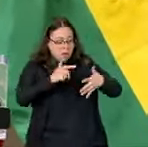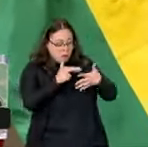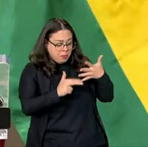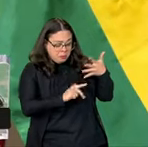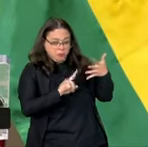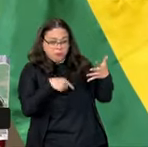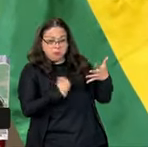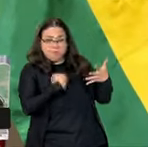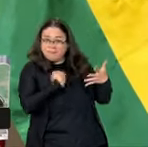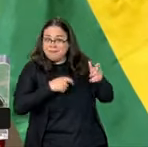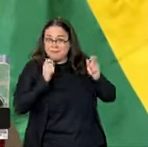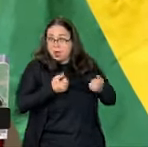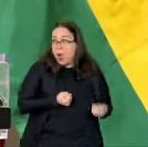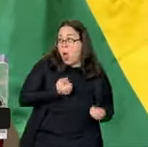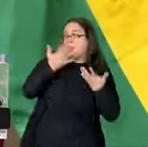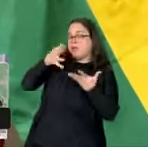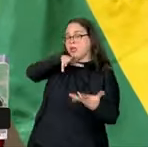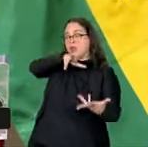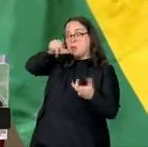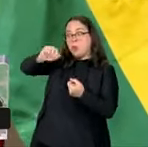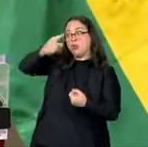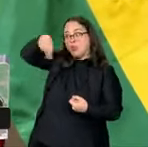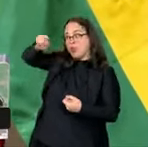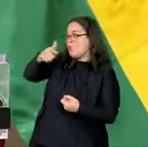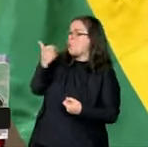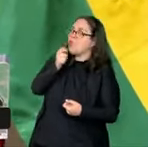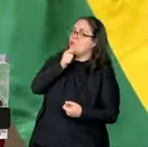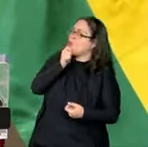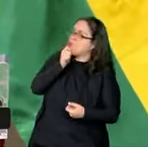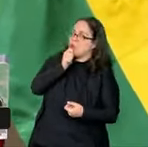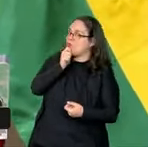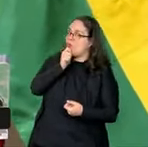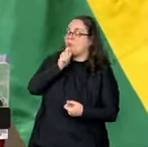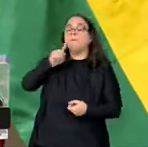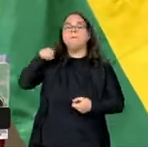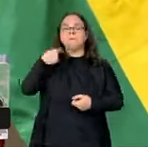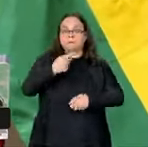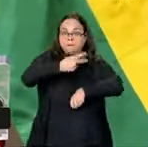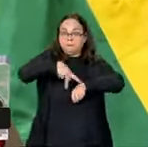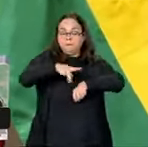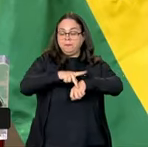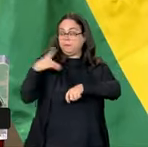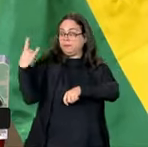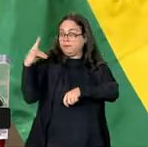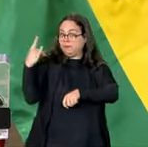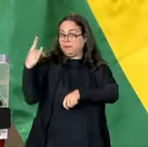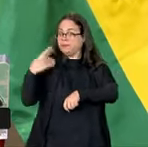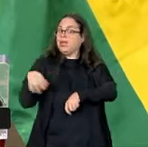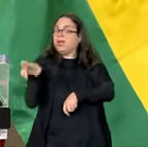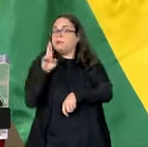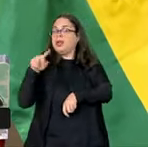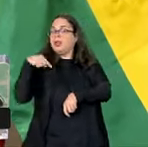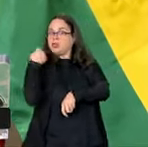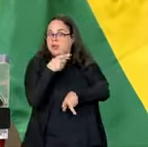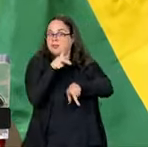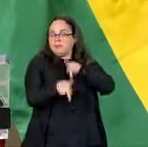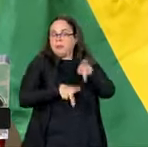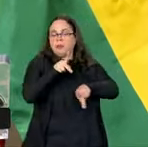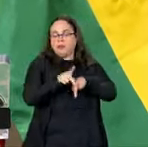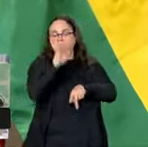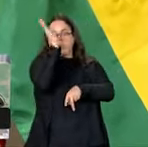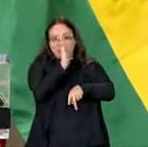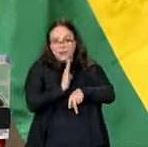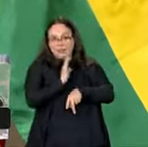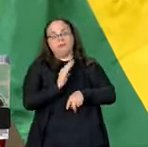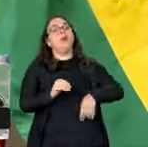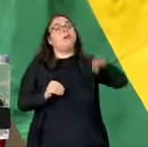que ofrecer al mundo algo que ellos no tienen. Y es eso que el pueblo de Bolívia espera del Brasil. Y es eso que el Brasil